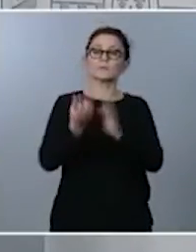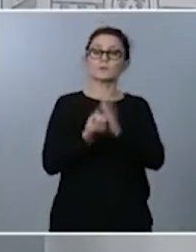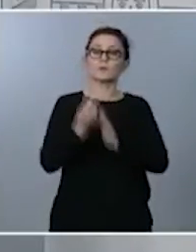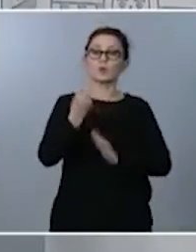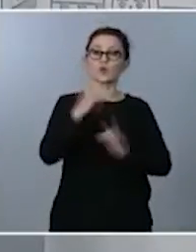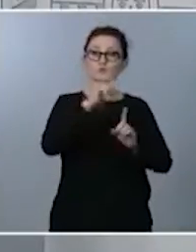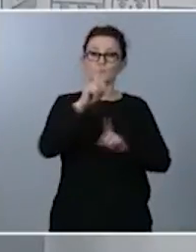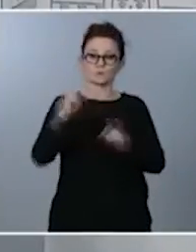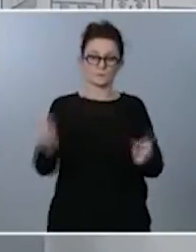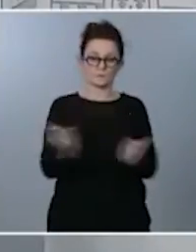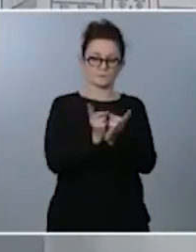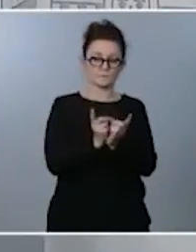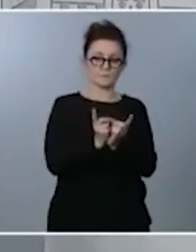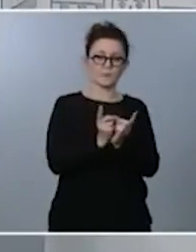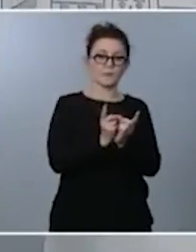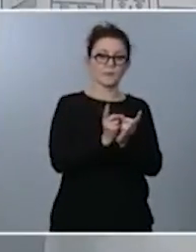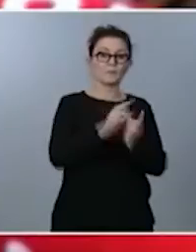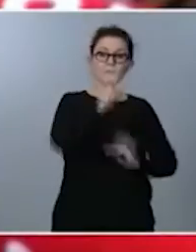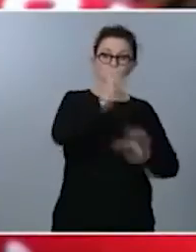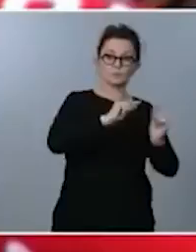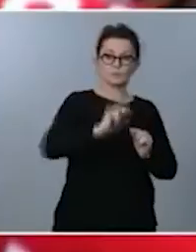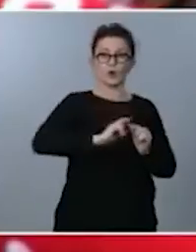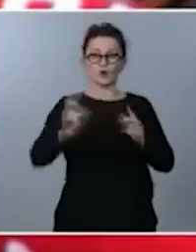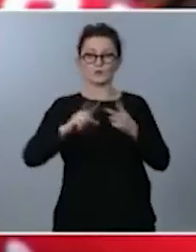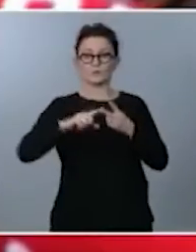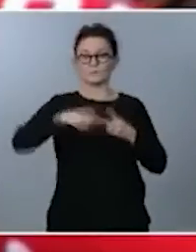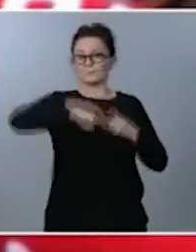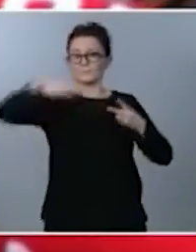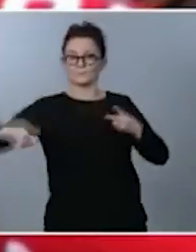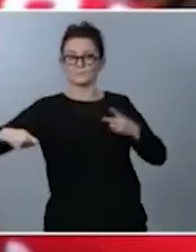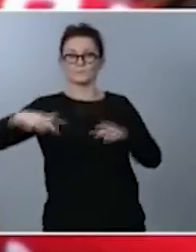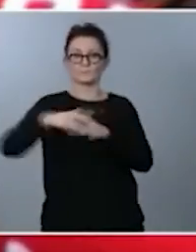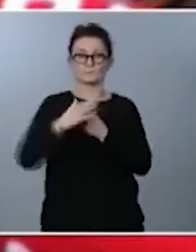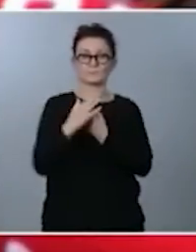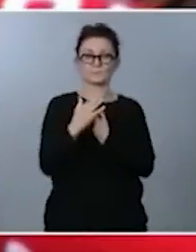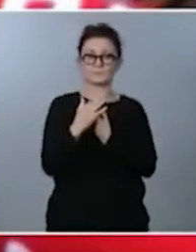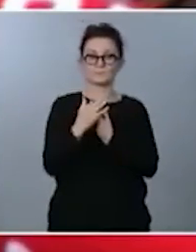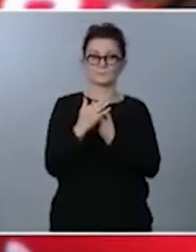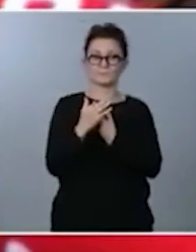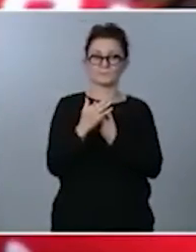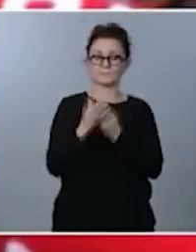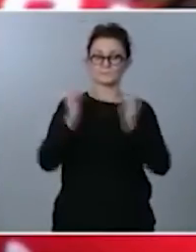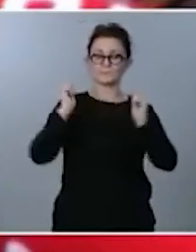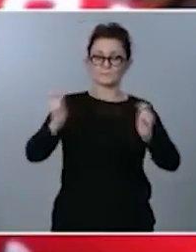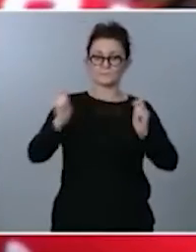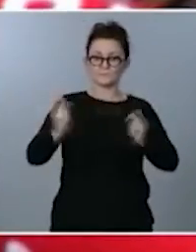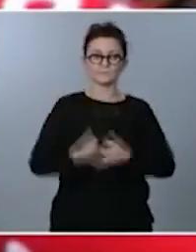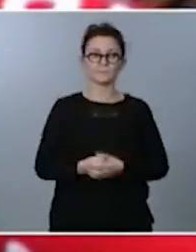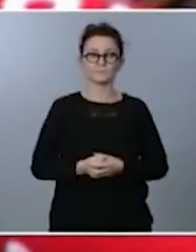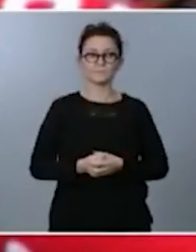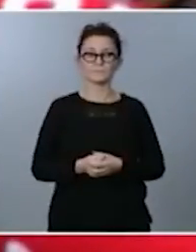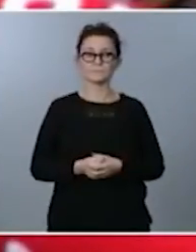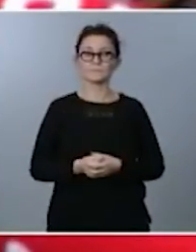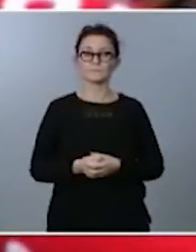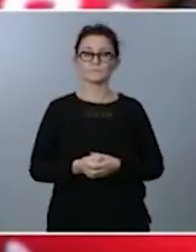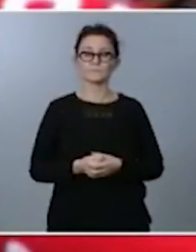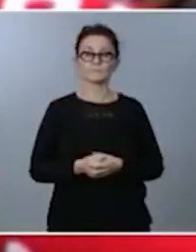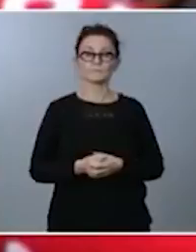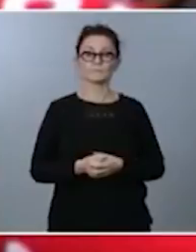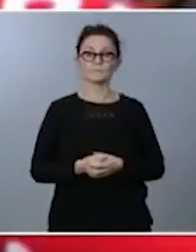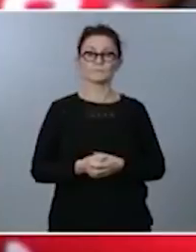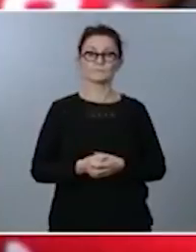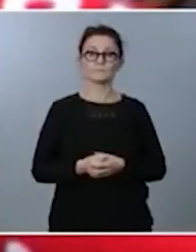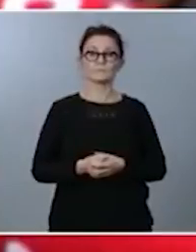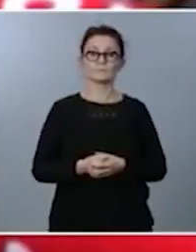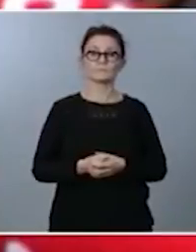presupuestos y una sobre la prórroga del estado de alarma. Por un lado, ¿por qué no va a ser el